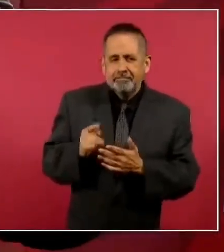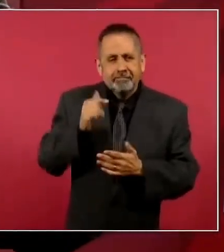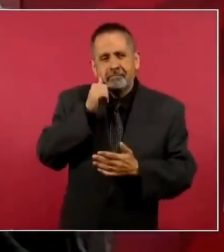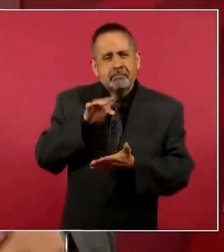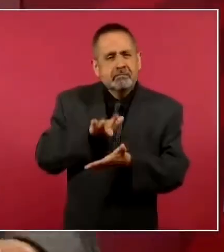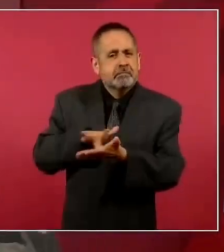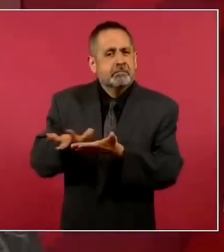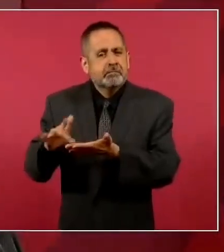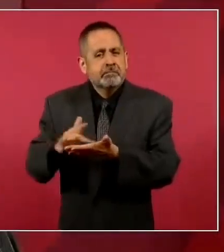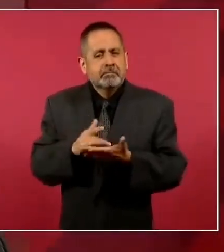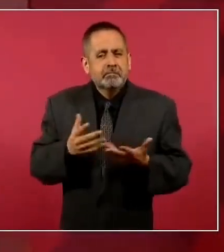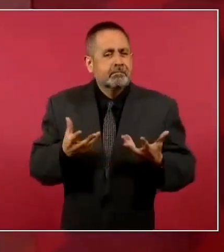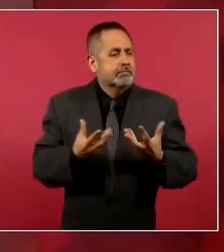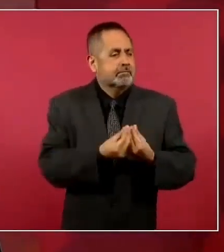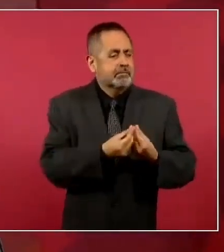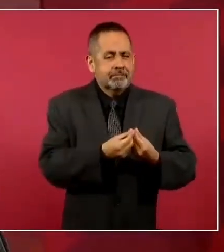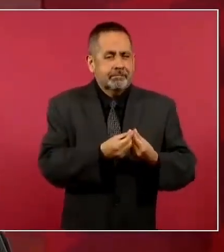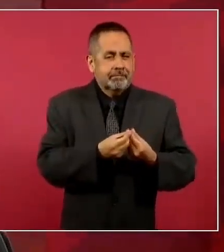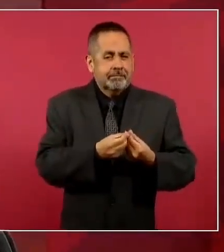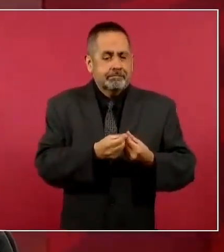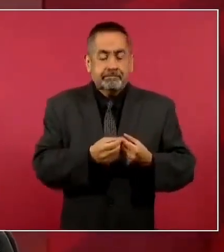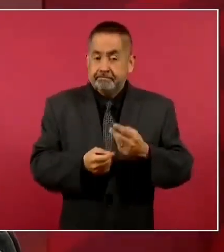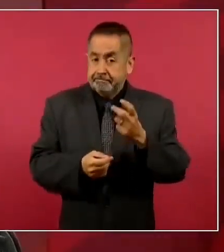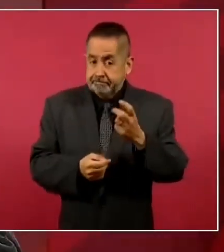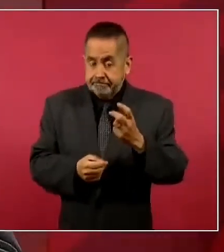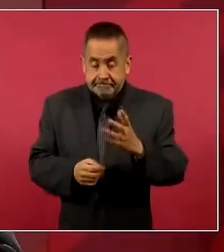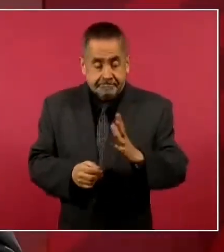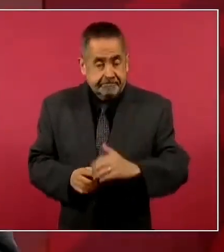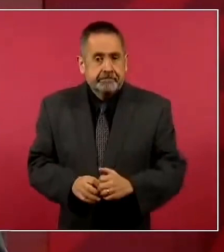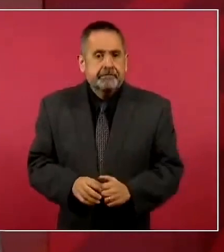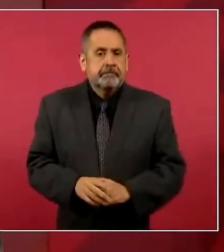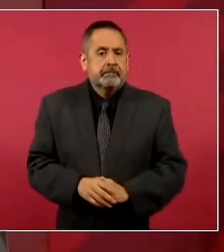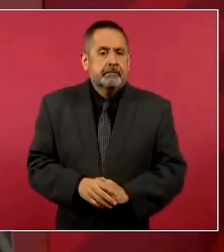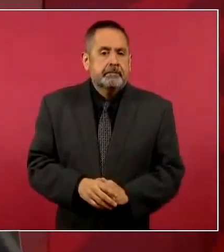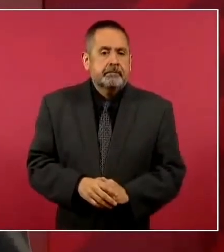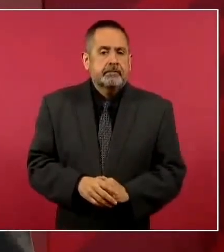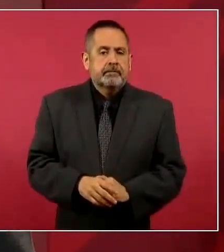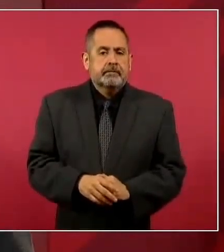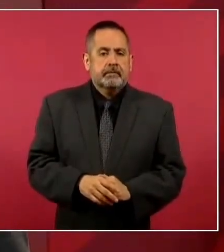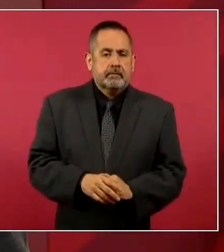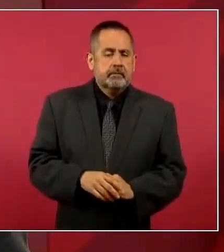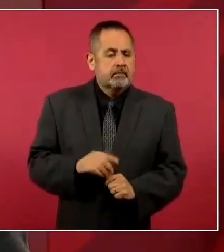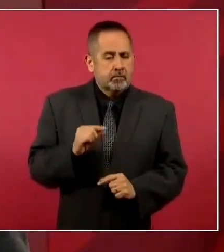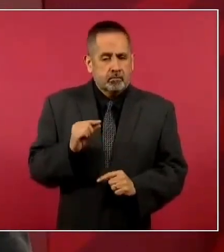Todo esto ha ido